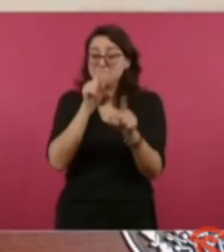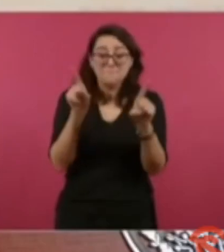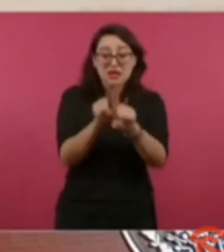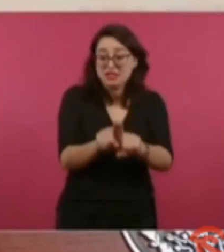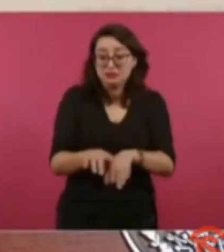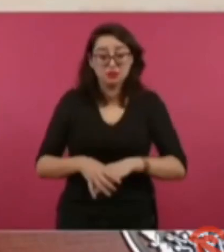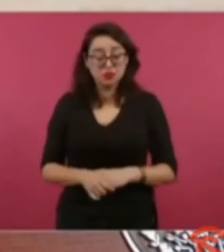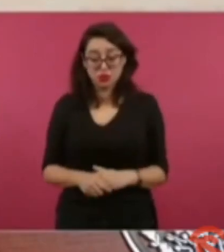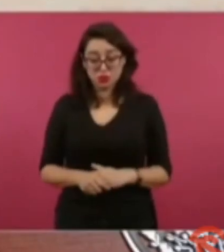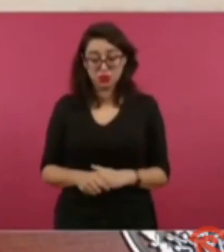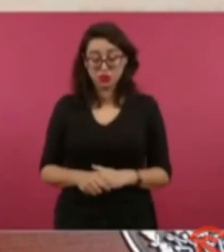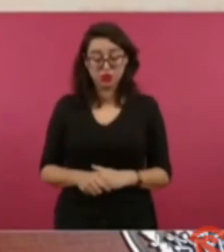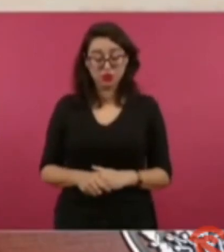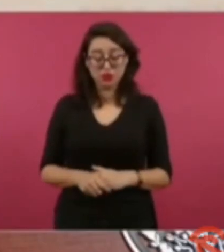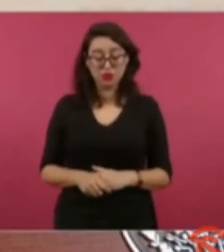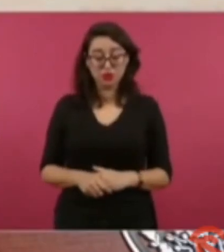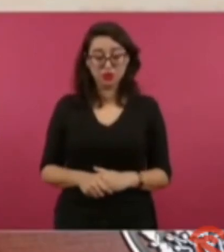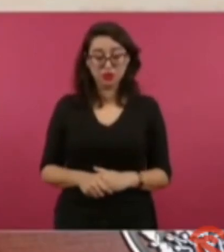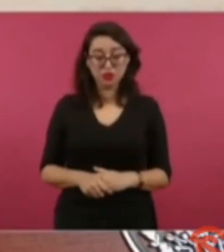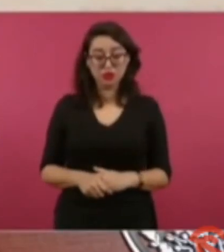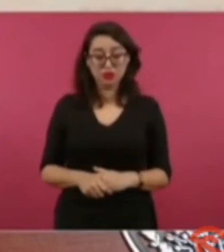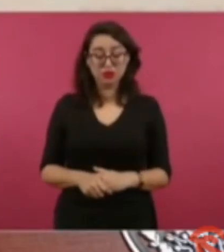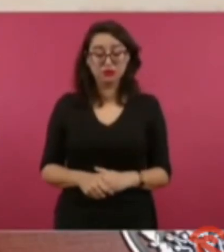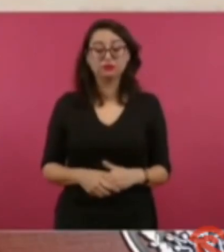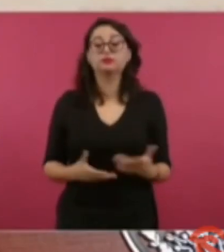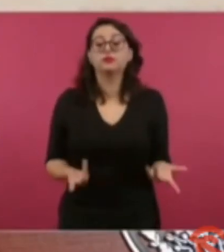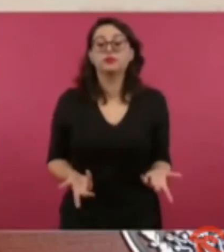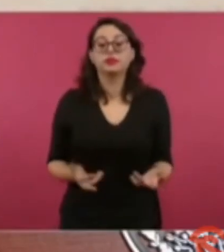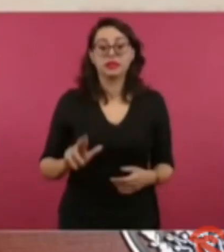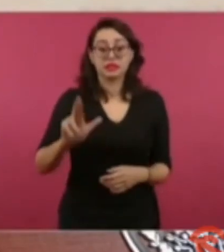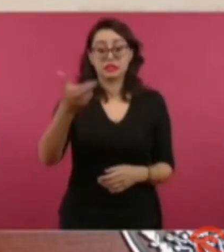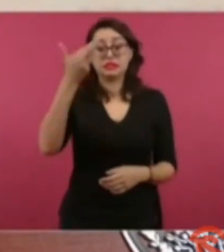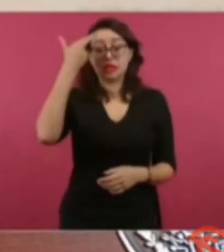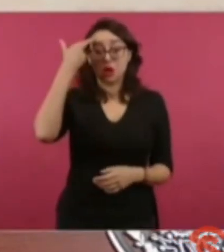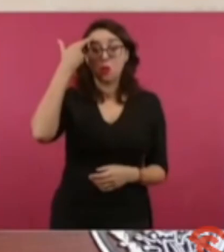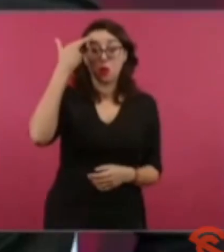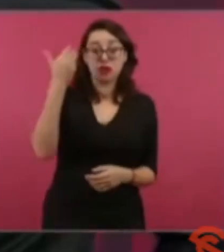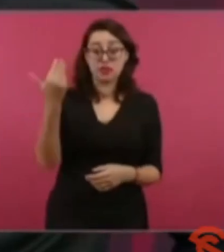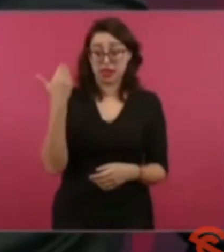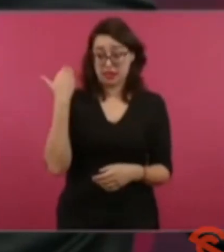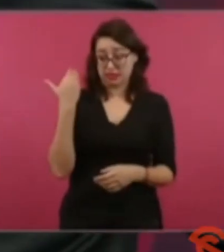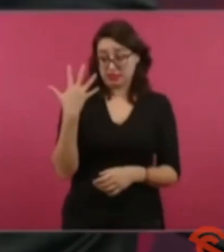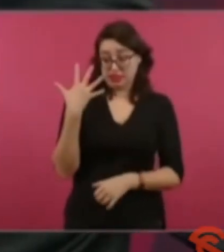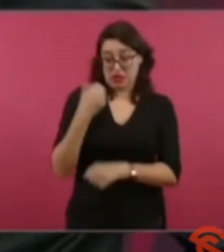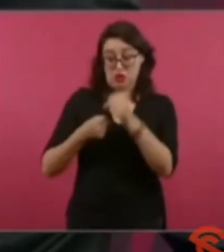Y otros decían, hay que comprar dolaritos,